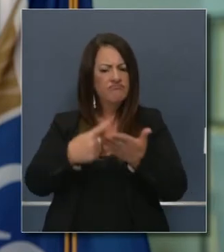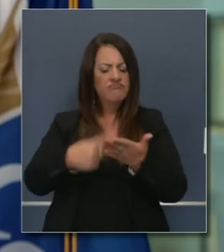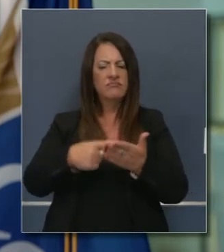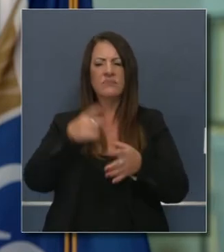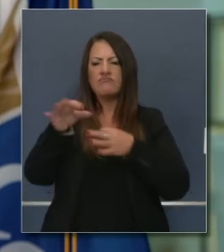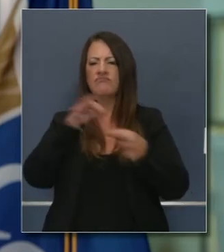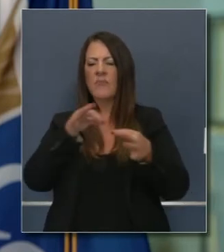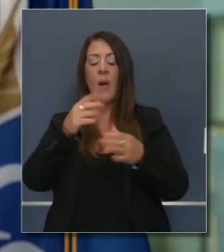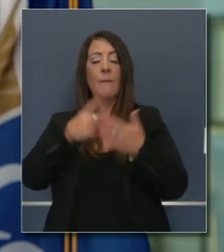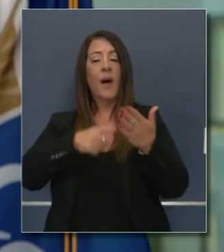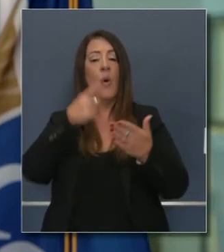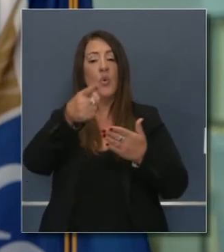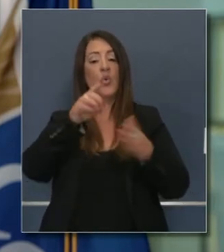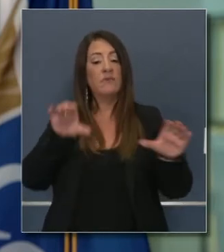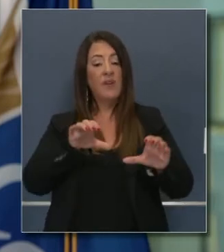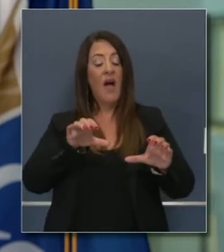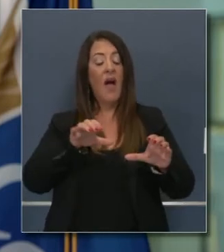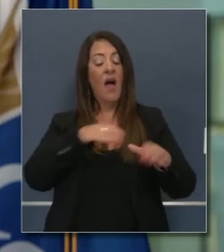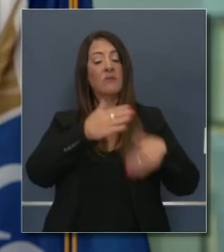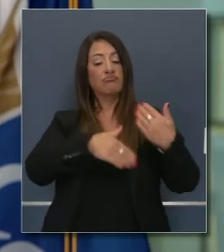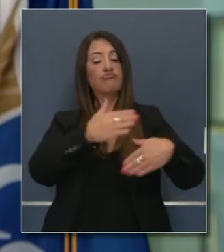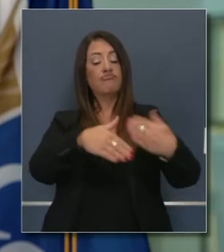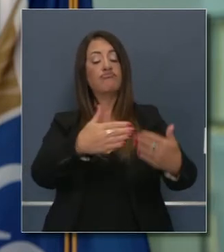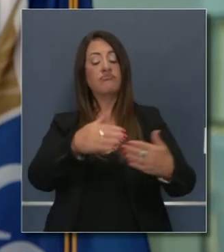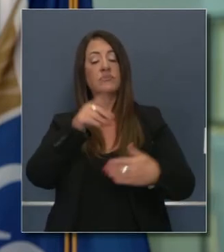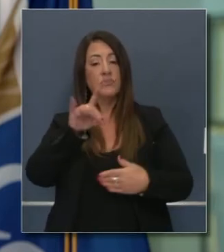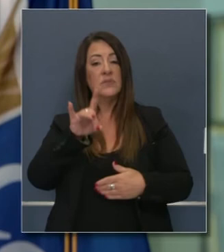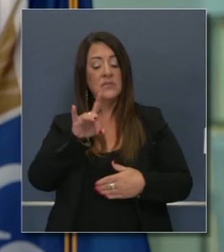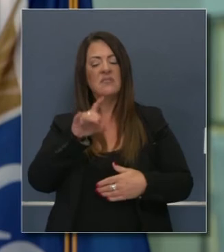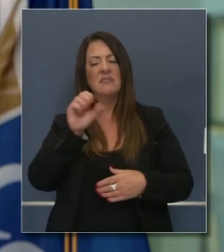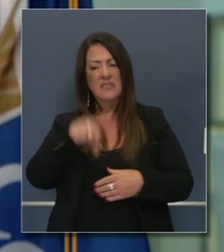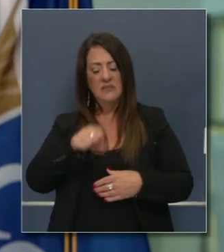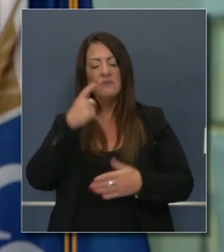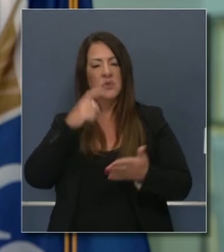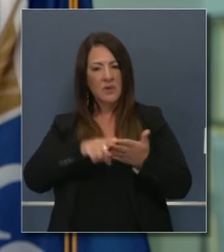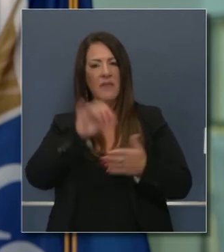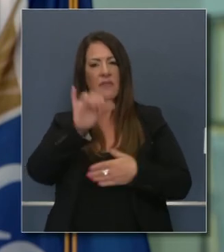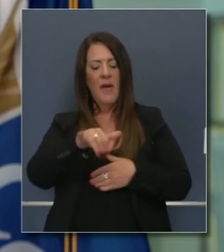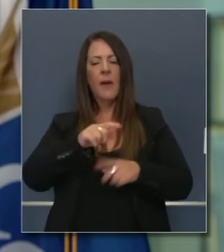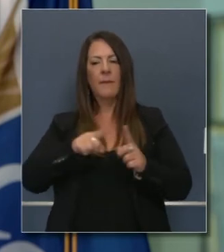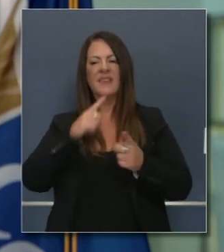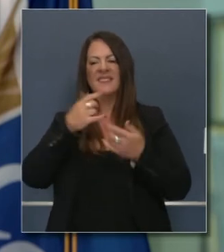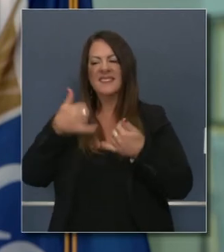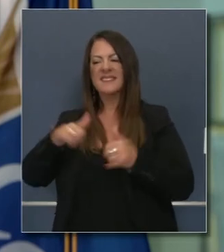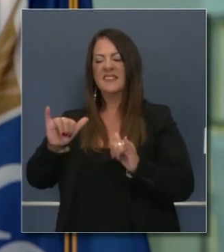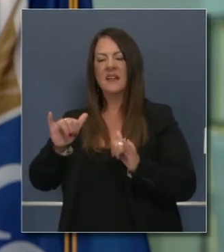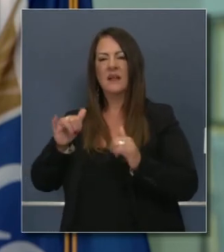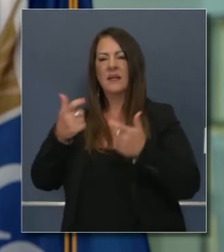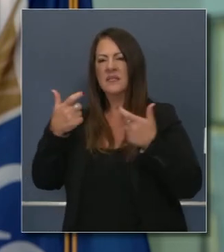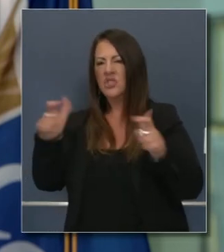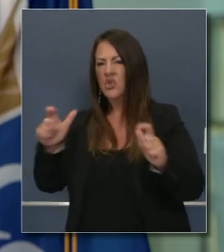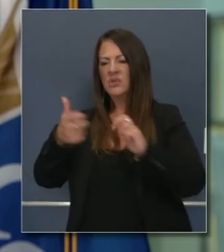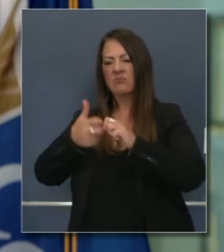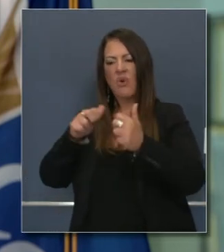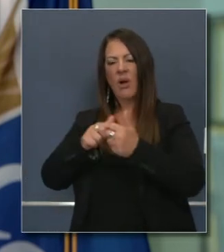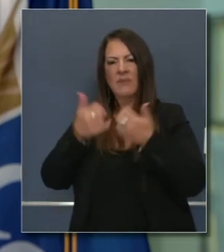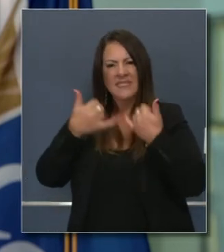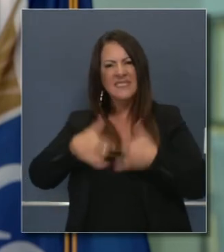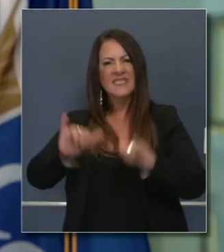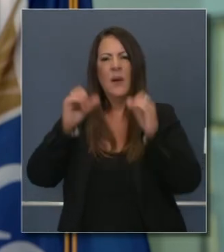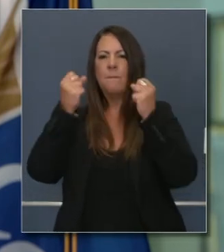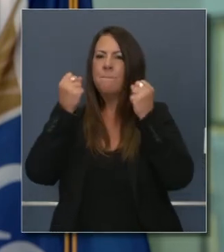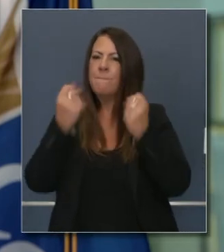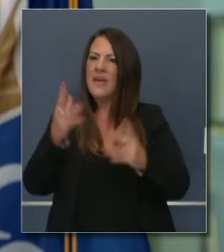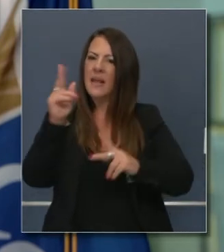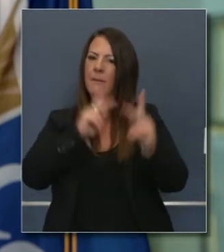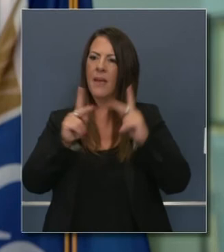habló de esto, del progreso que ha logrado. Claramente se está haciendo algo de logro, pero hay un problema tan